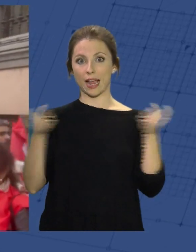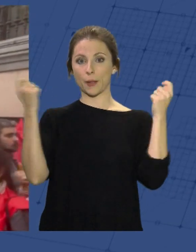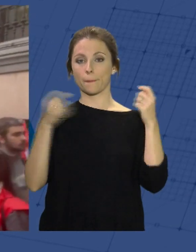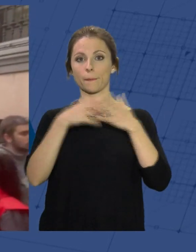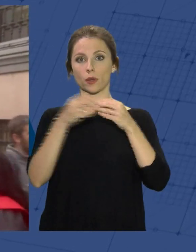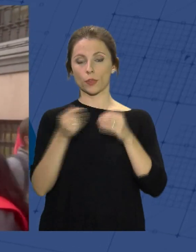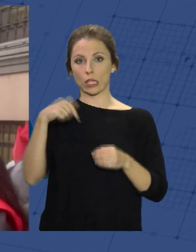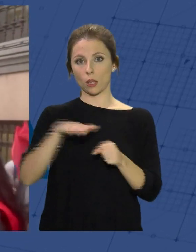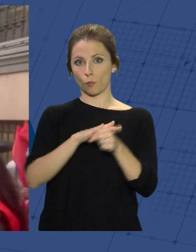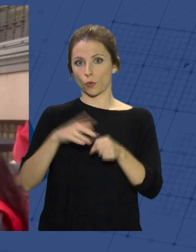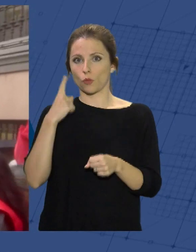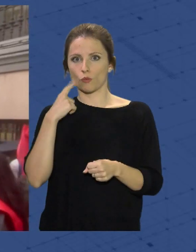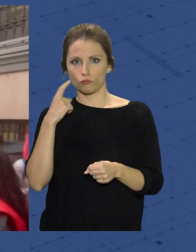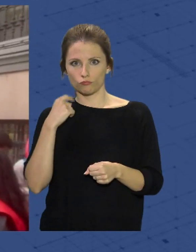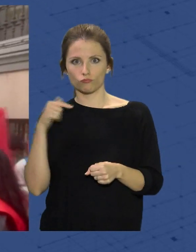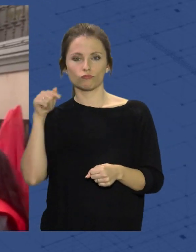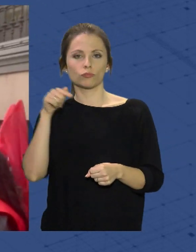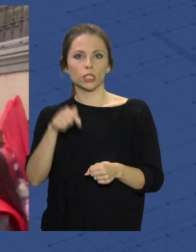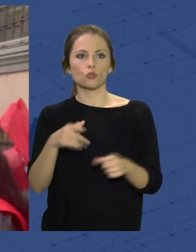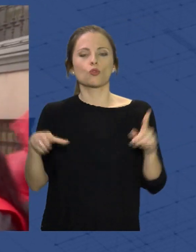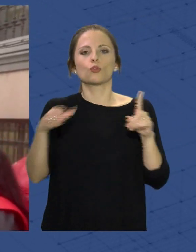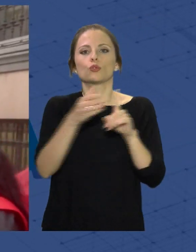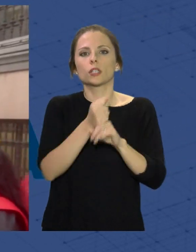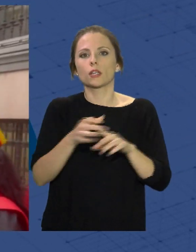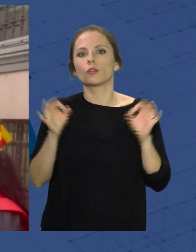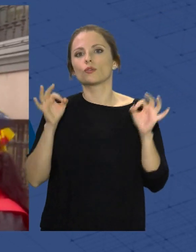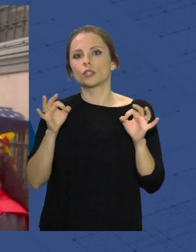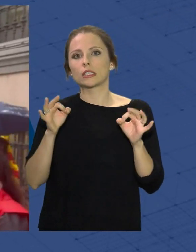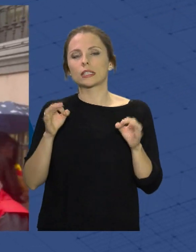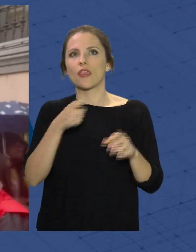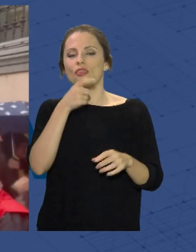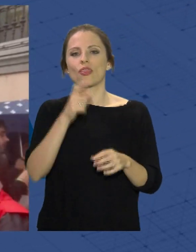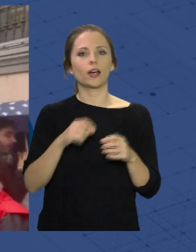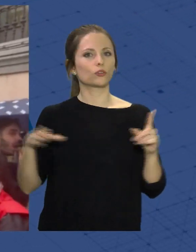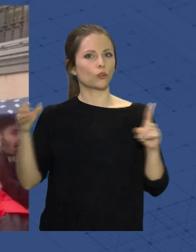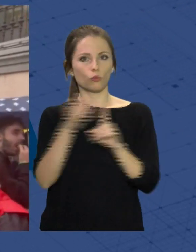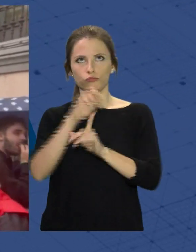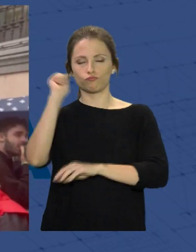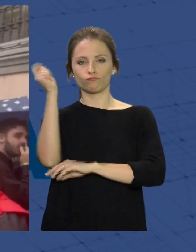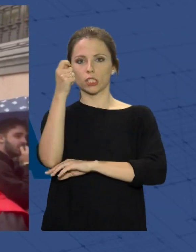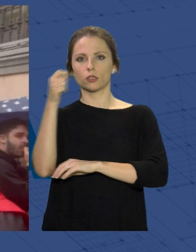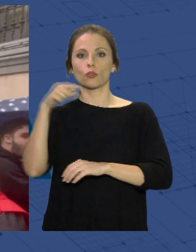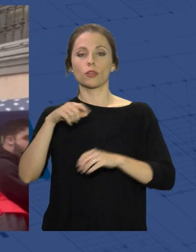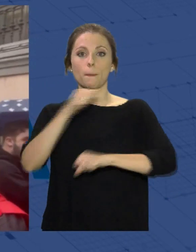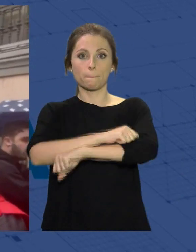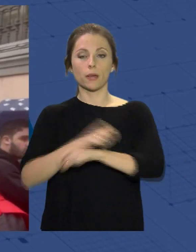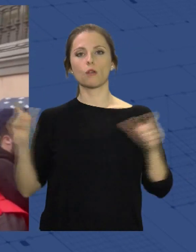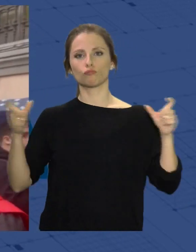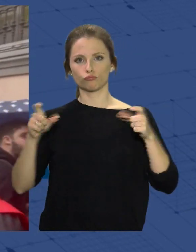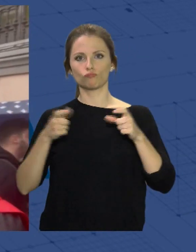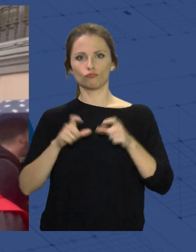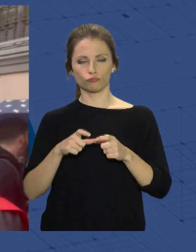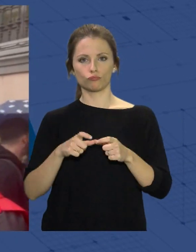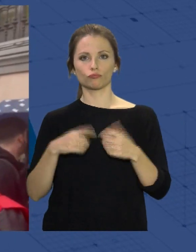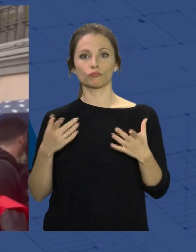provincia de Almería, que ha sido el que ha conseguido estas cifras récord de bajada del paro. Ya anunciábamos que